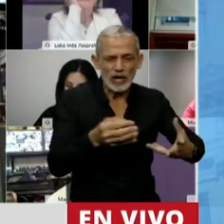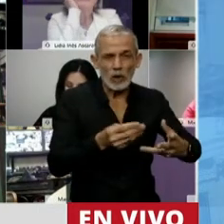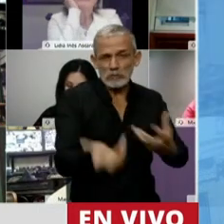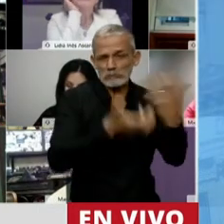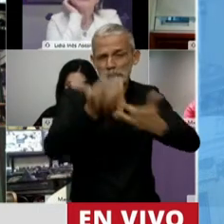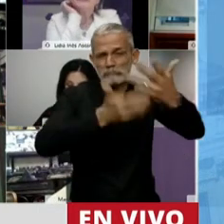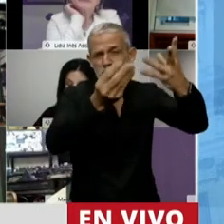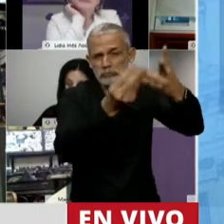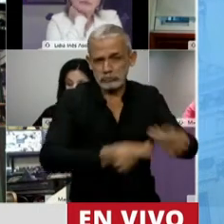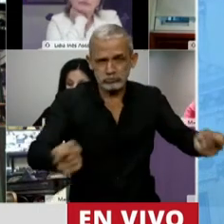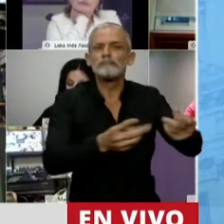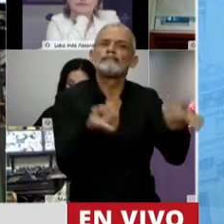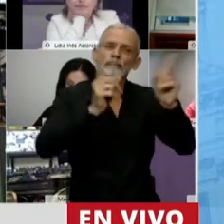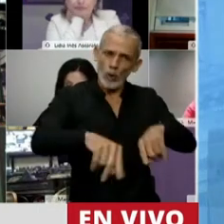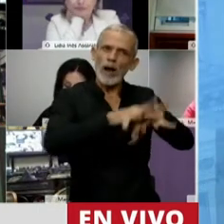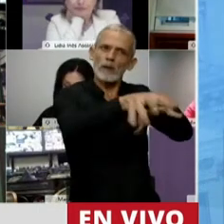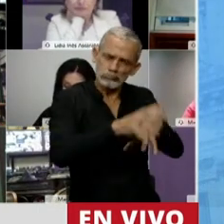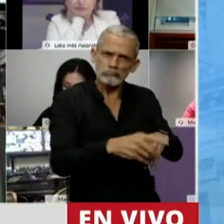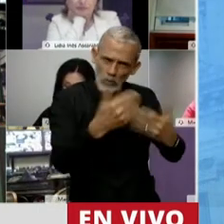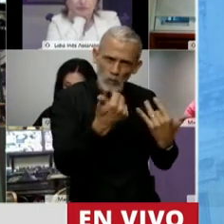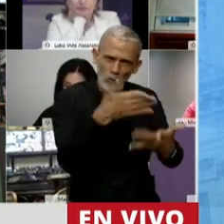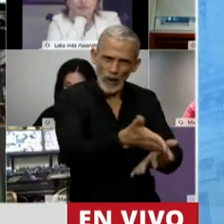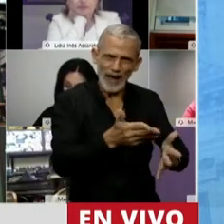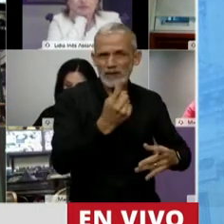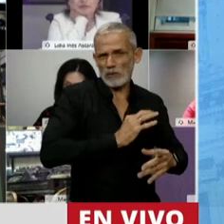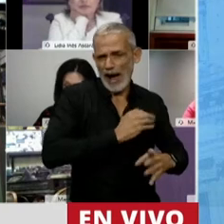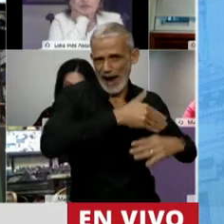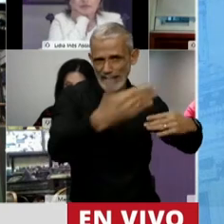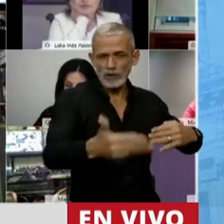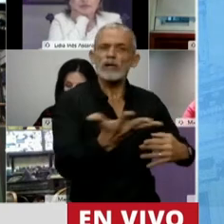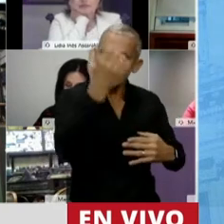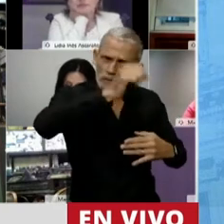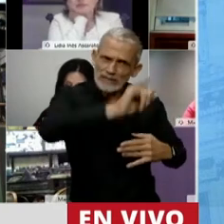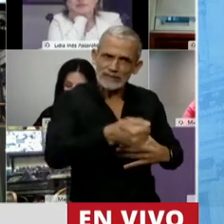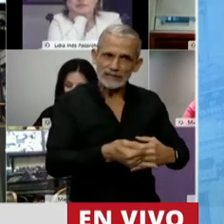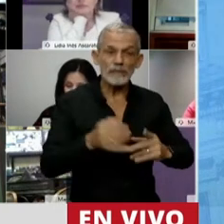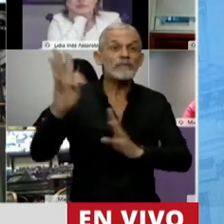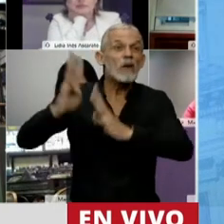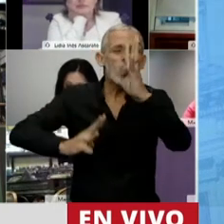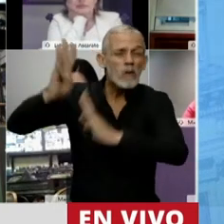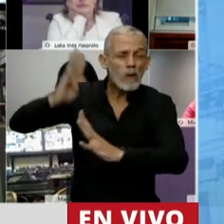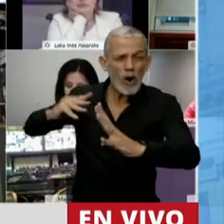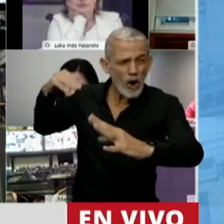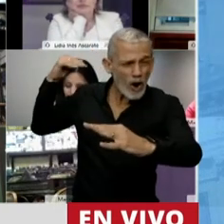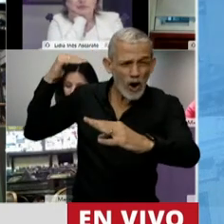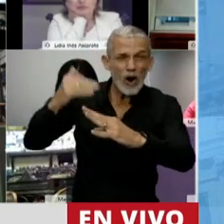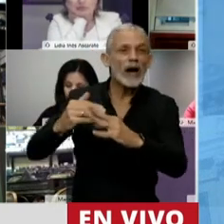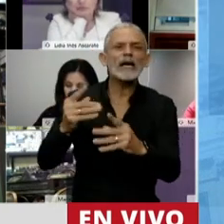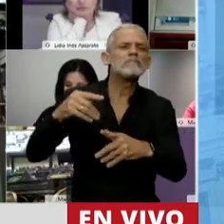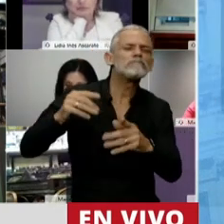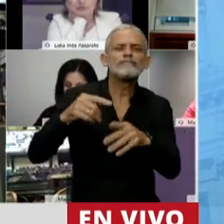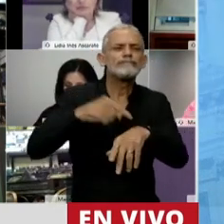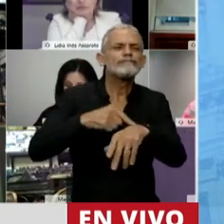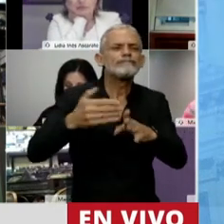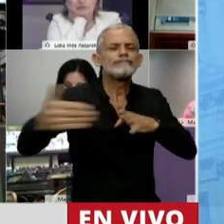Córdoba, me parece que fue también ministro de producción de Córdoba. Se recupera. Un bosque achaparrado puede tardar cinco,